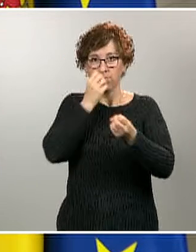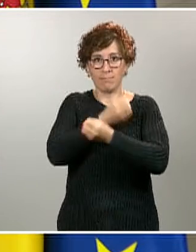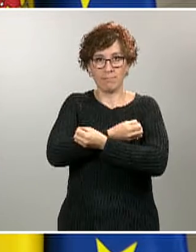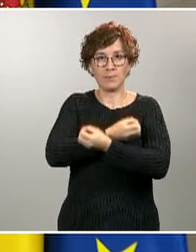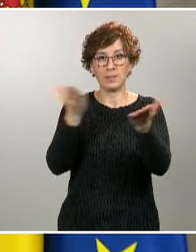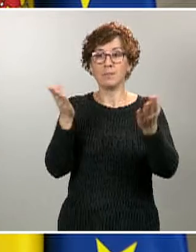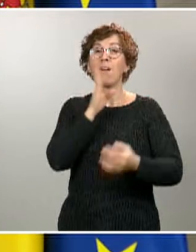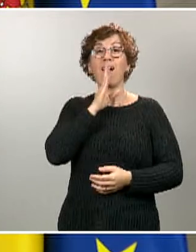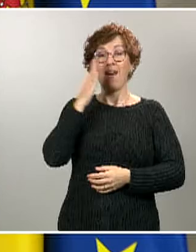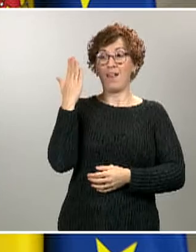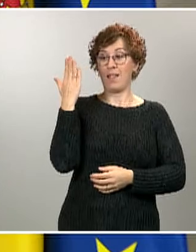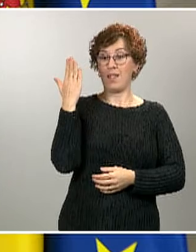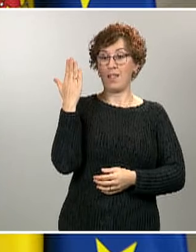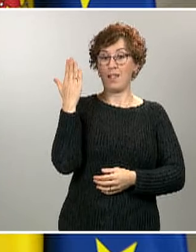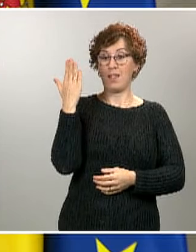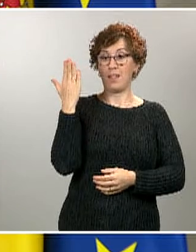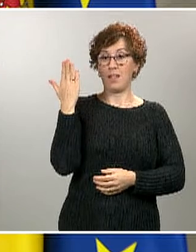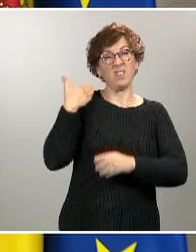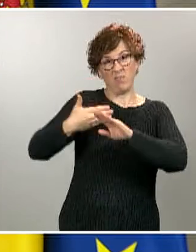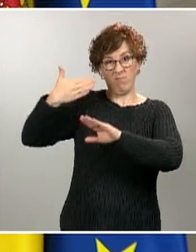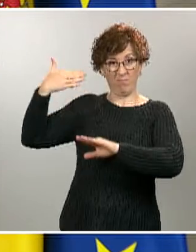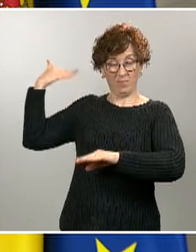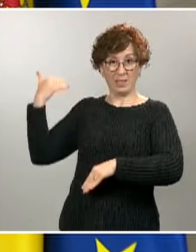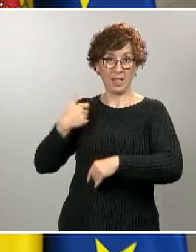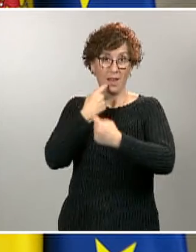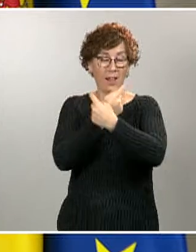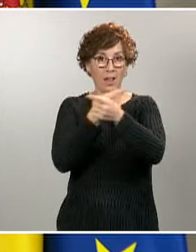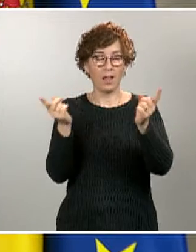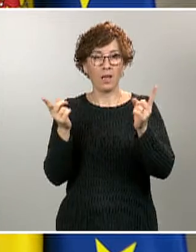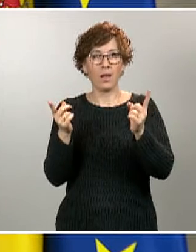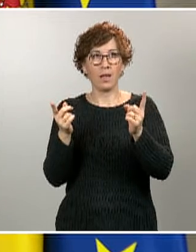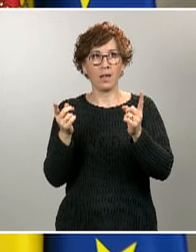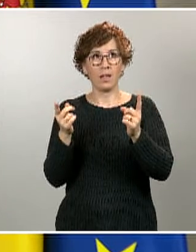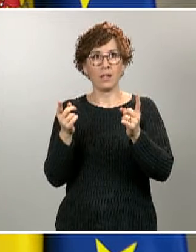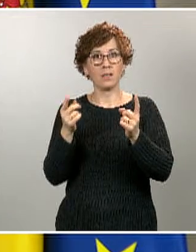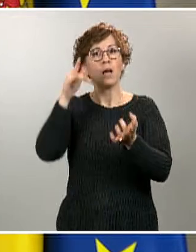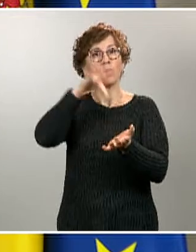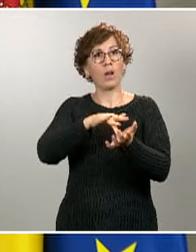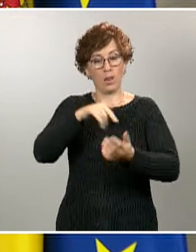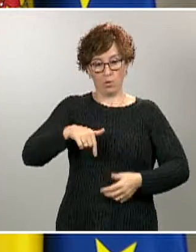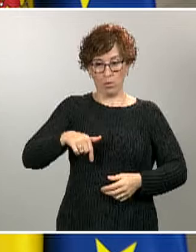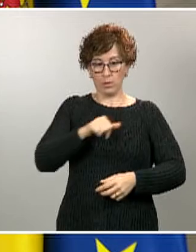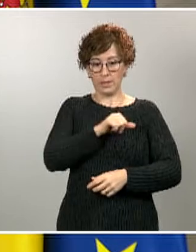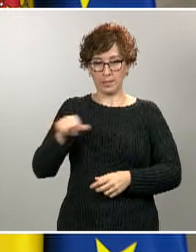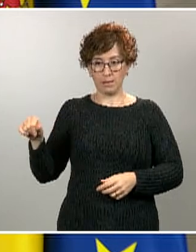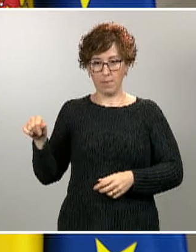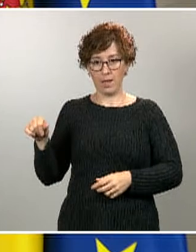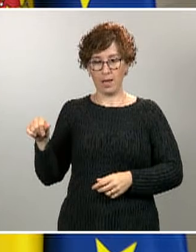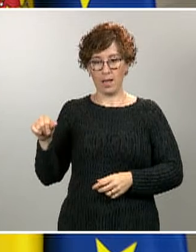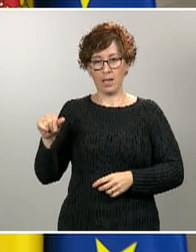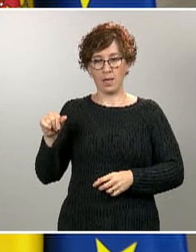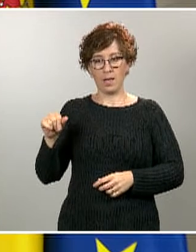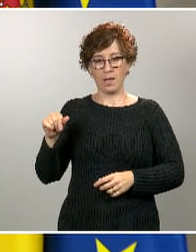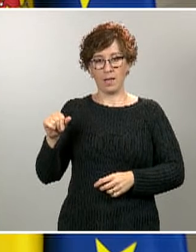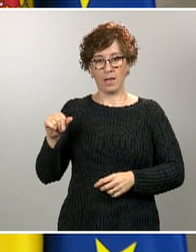anteriores comparecencias, tuvimos una segunda reunión esta semana, la segunda de esta semana de telemática